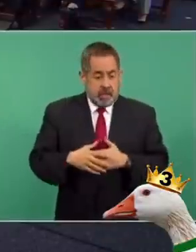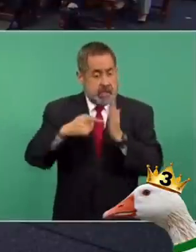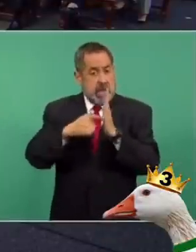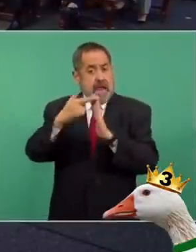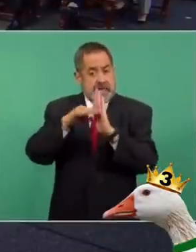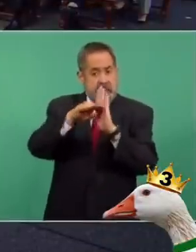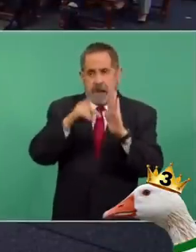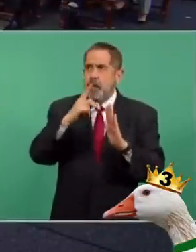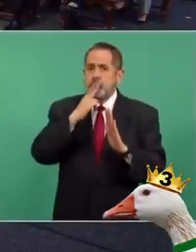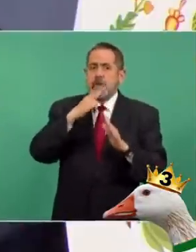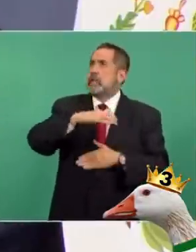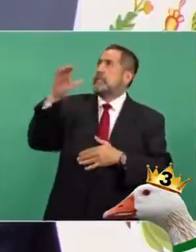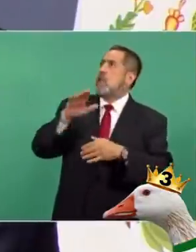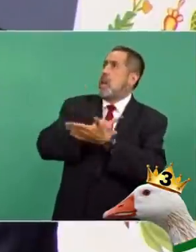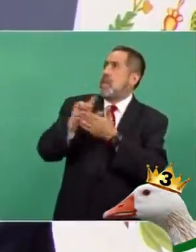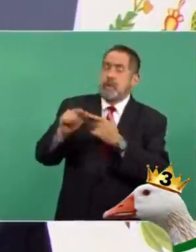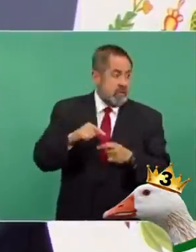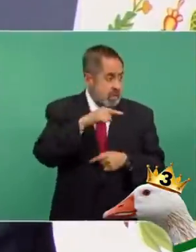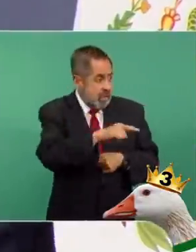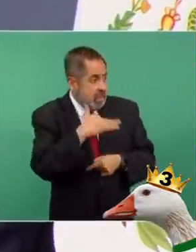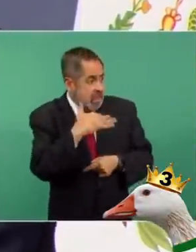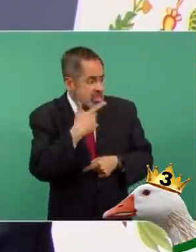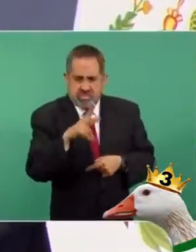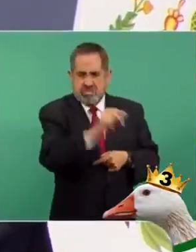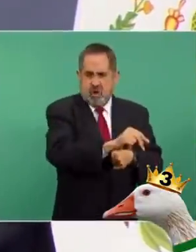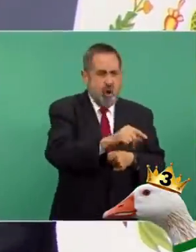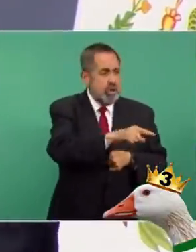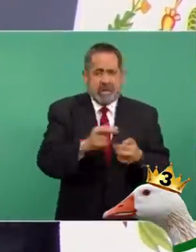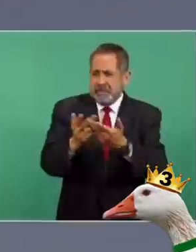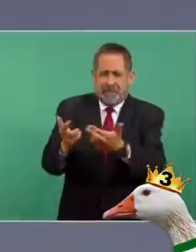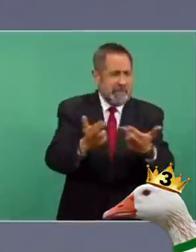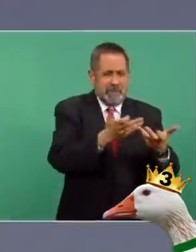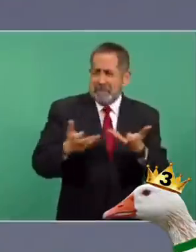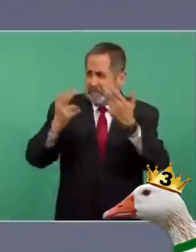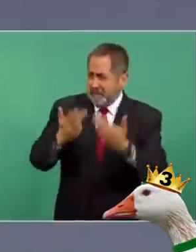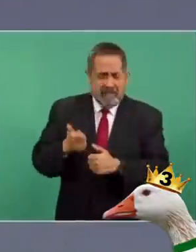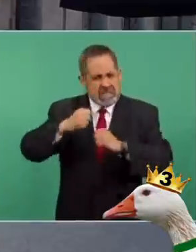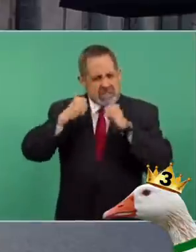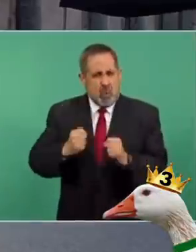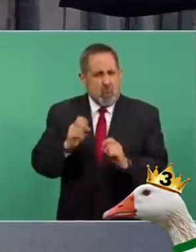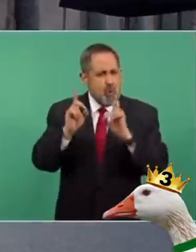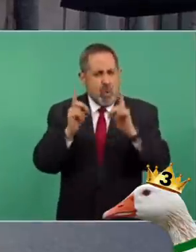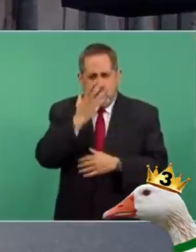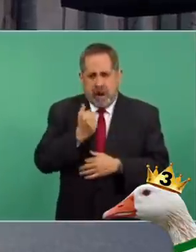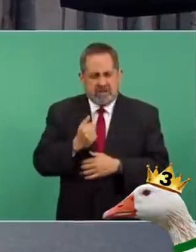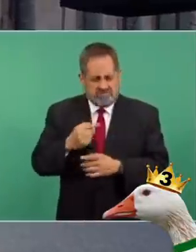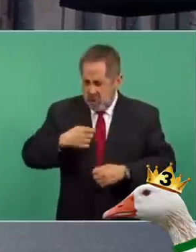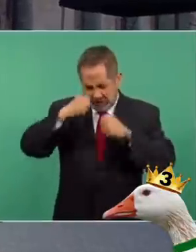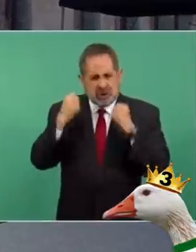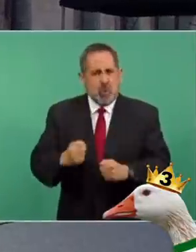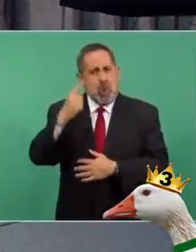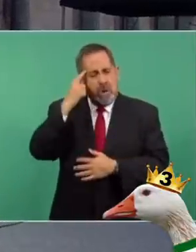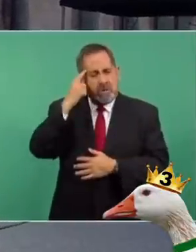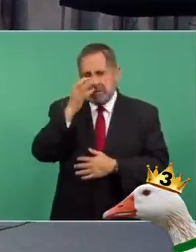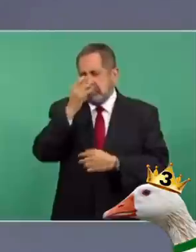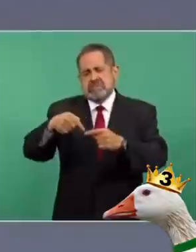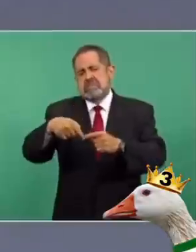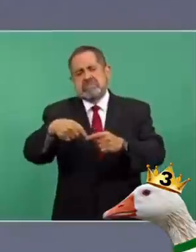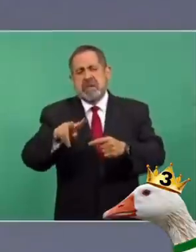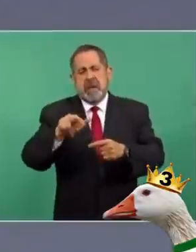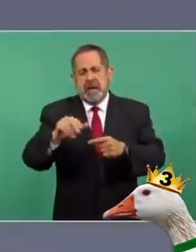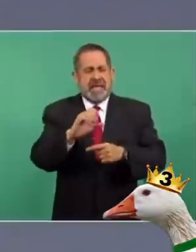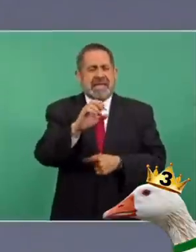a la norma de calidad del aire ni cualquier actividad que dañe la salud, destruya el territorio o afecte el medio ambiente. Pronto, muy pronto, terminaremos de salir